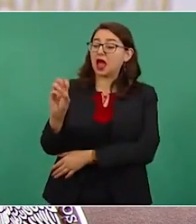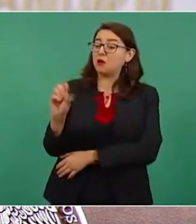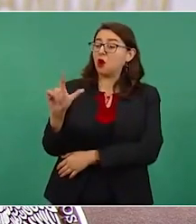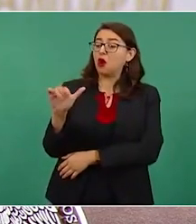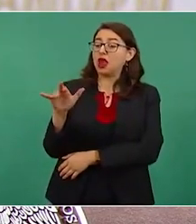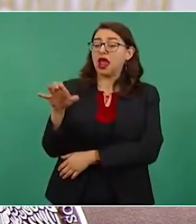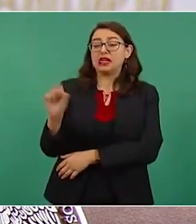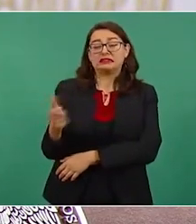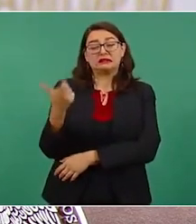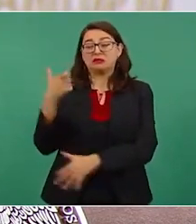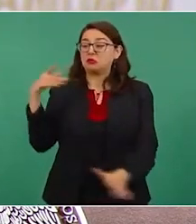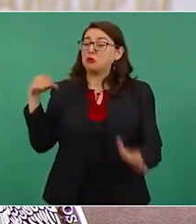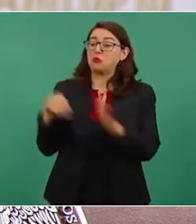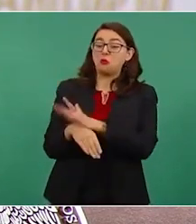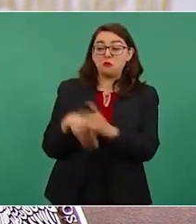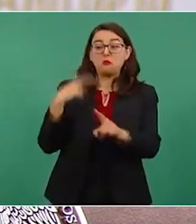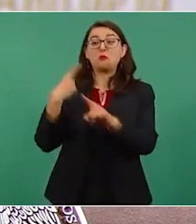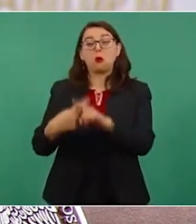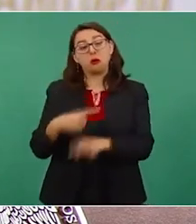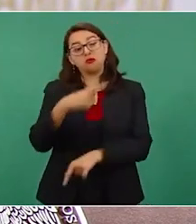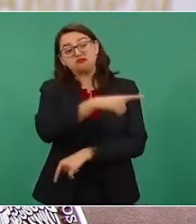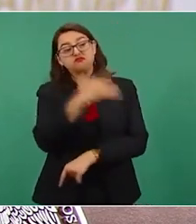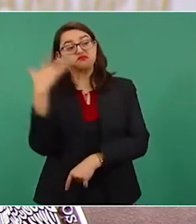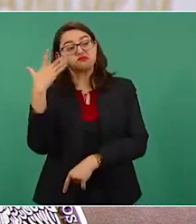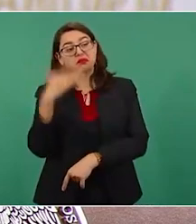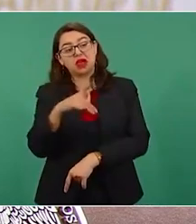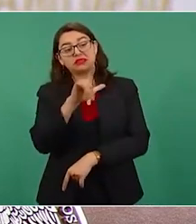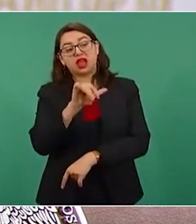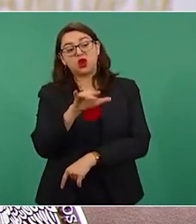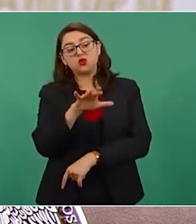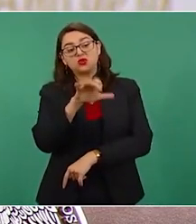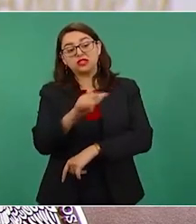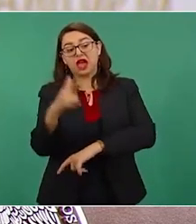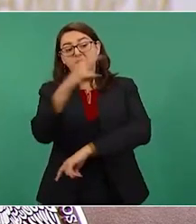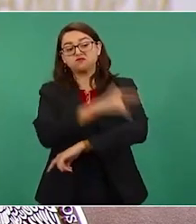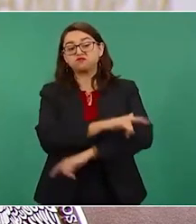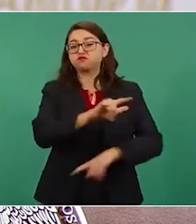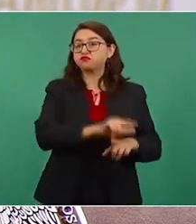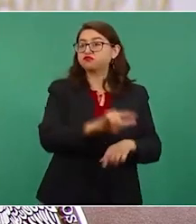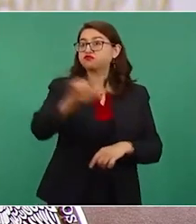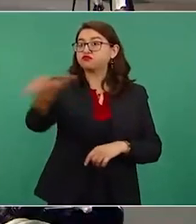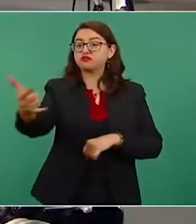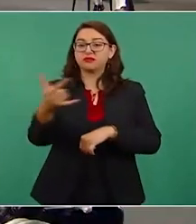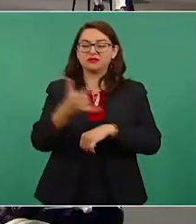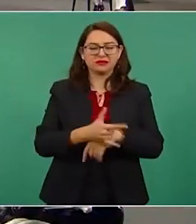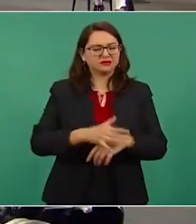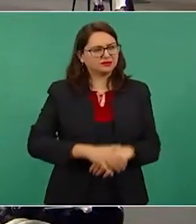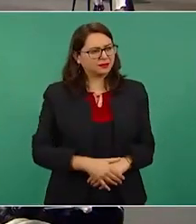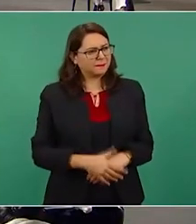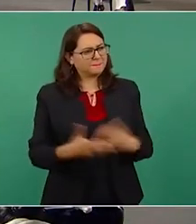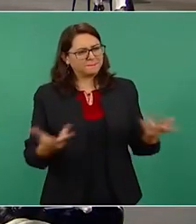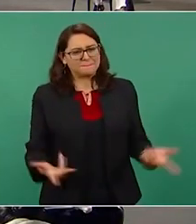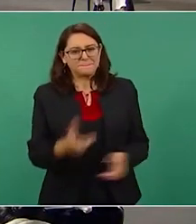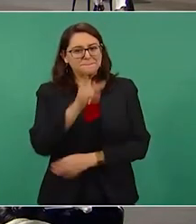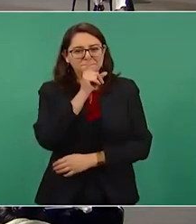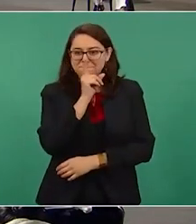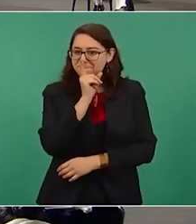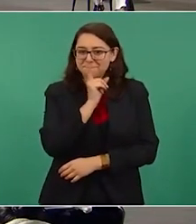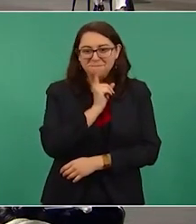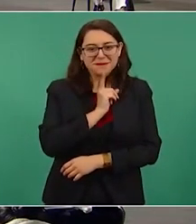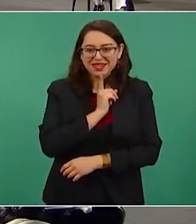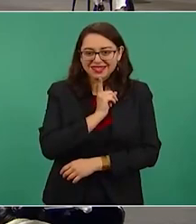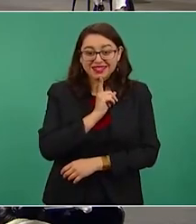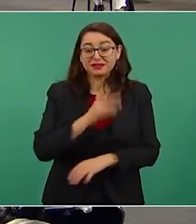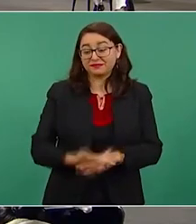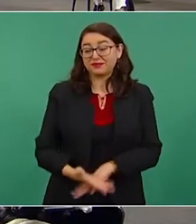en la Bolsa Mexicana de Valores. Esta información no es verdad. Desde el pasado 22 de octubre, las acciones de la